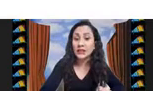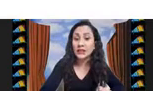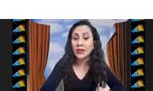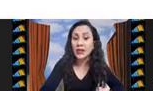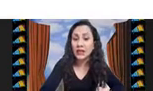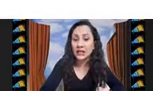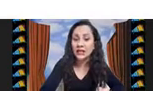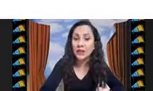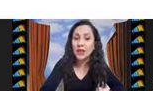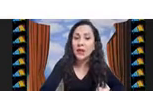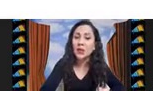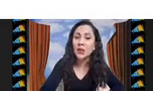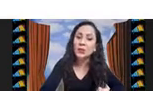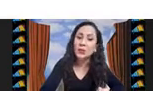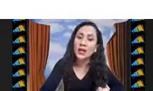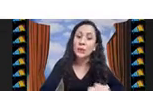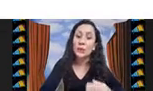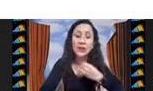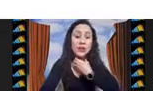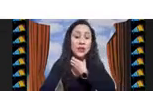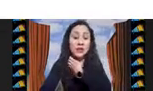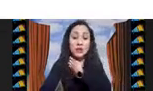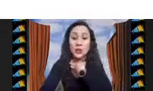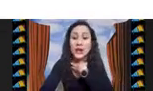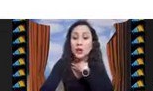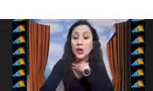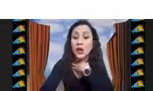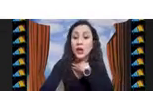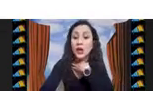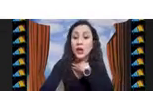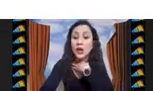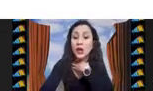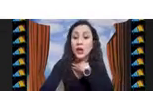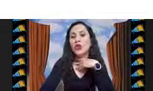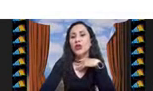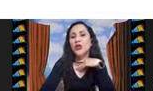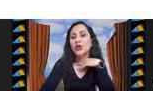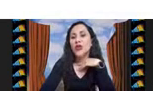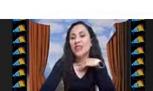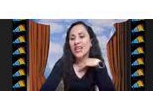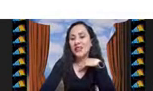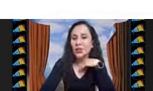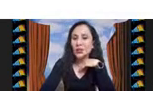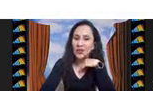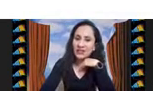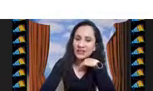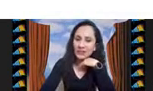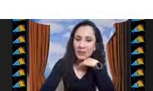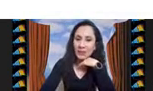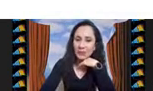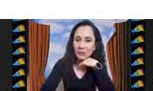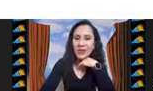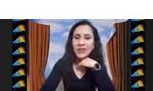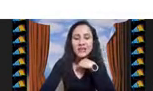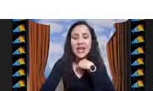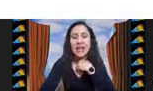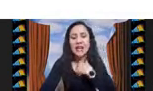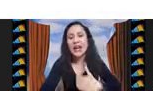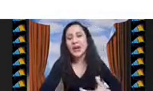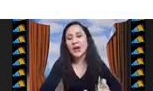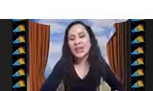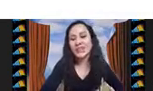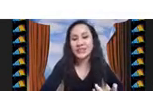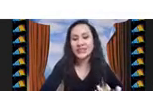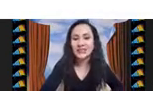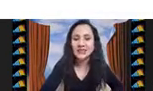sumaría el peso, X igual a uno sumaría el peso de ese objeto, pero no todas las soluciones están permitidas.